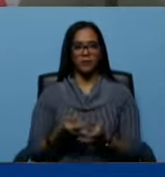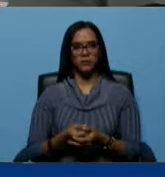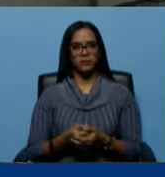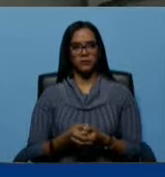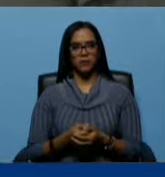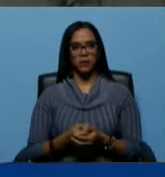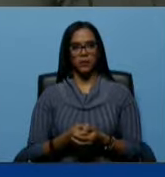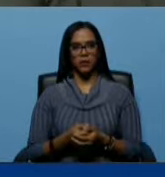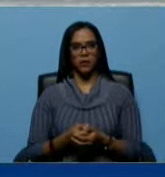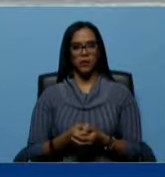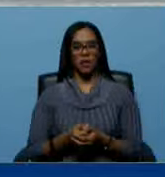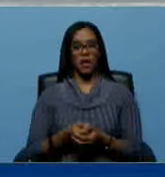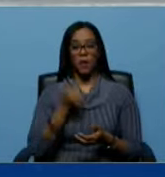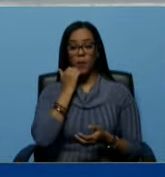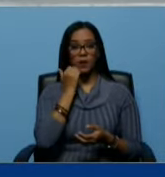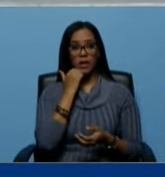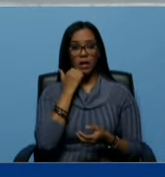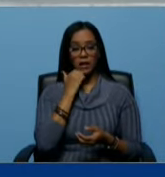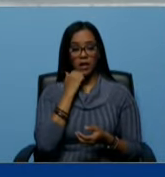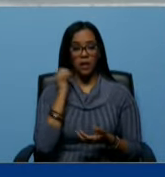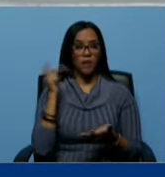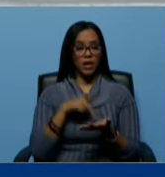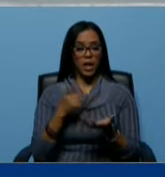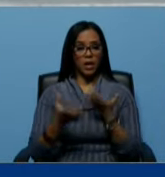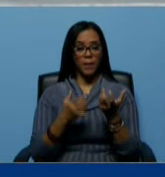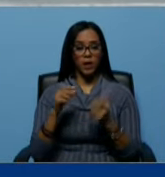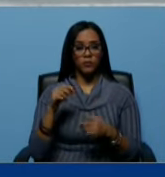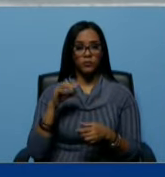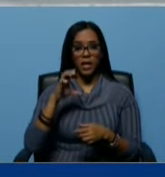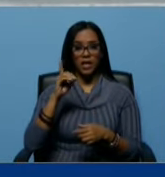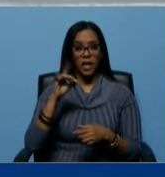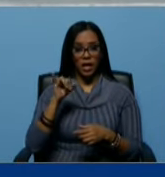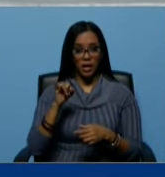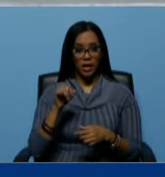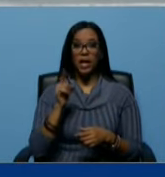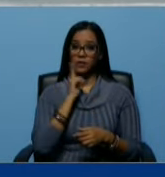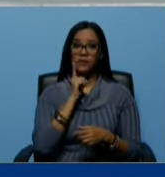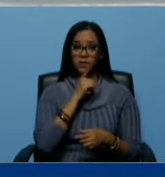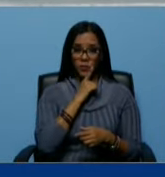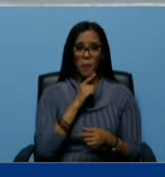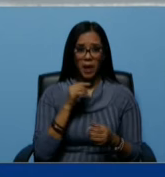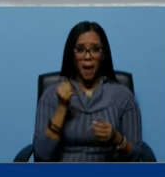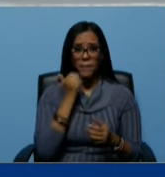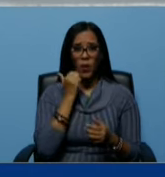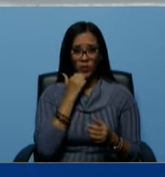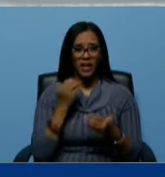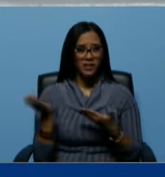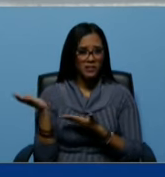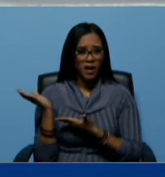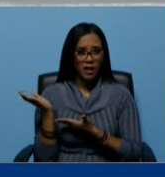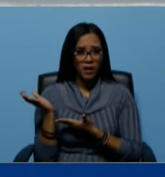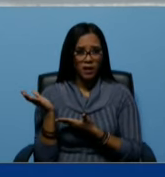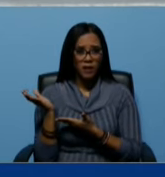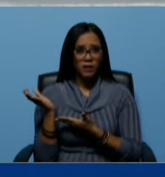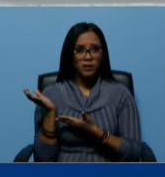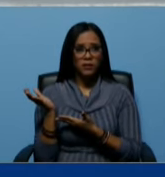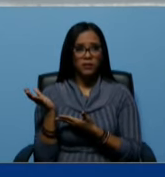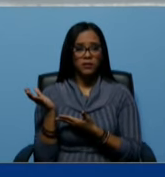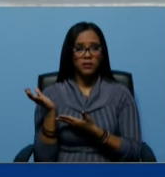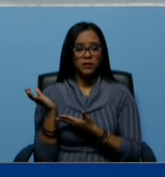es protesta venir a quemar un CDI eso se puede considerar manifestación o protesta